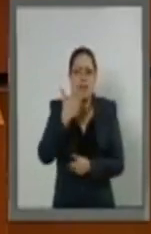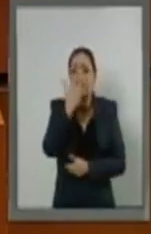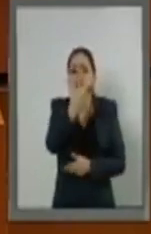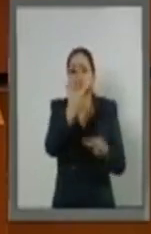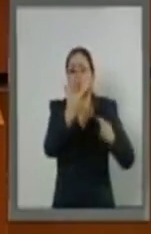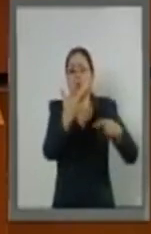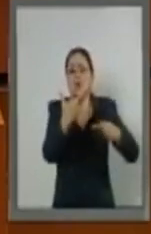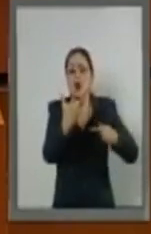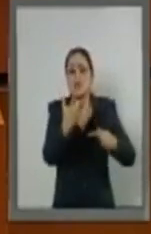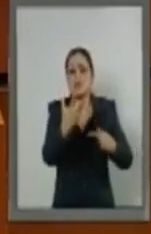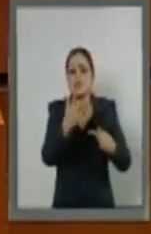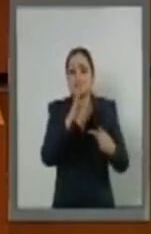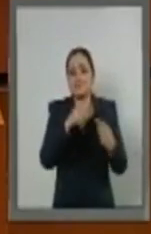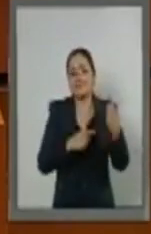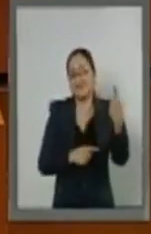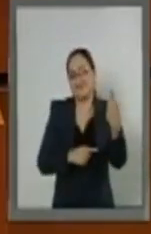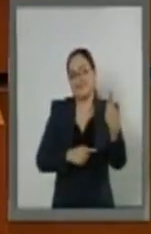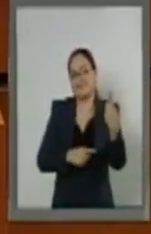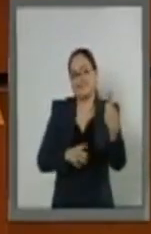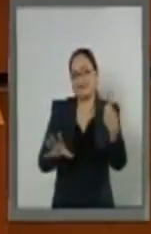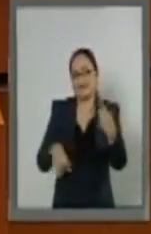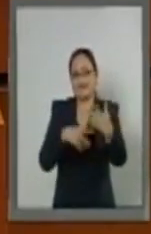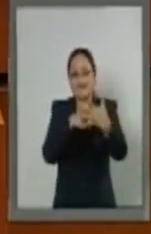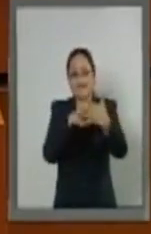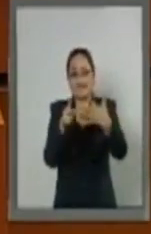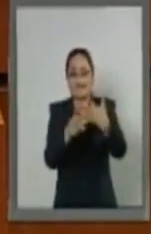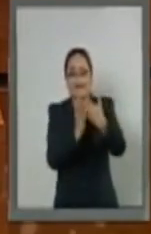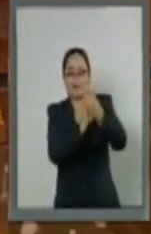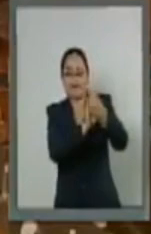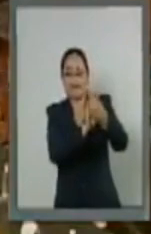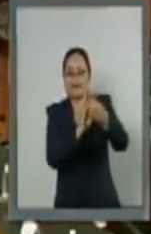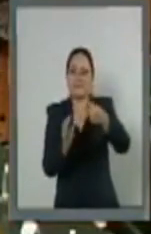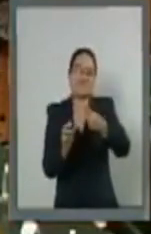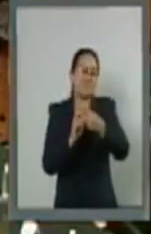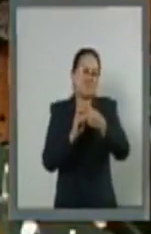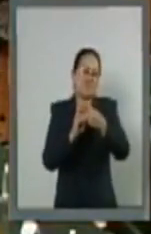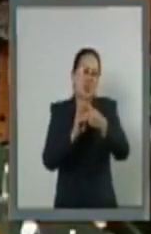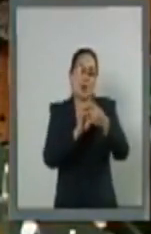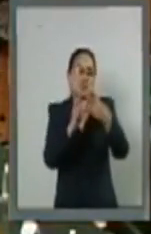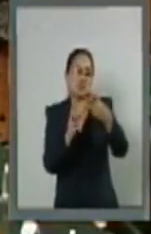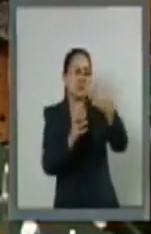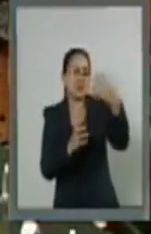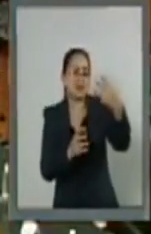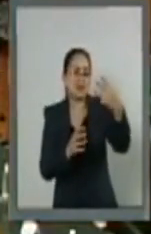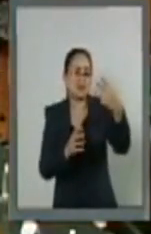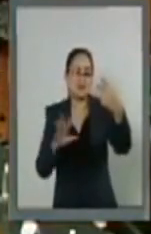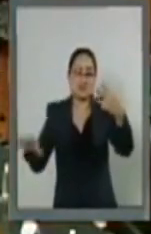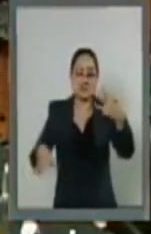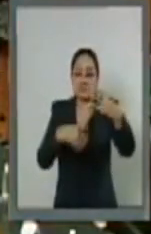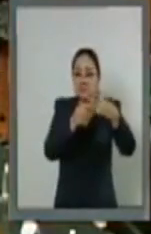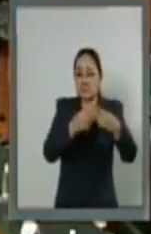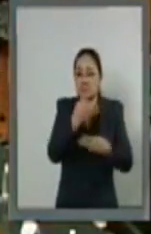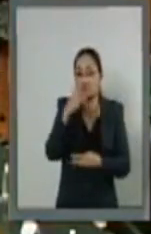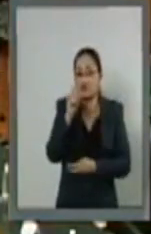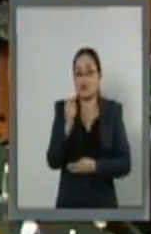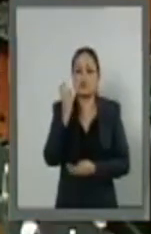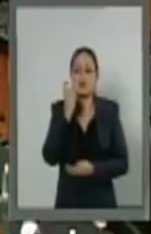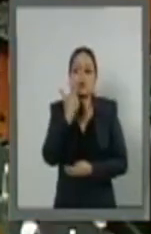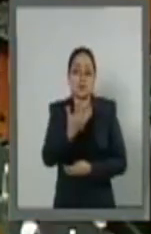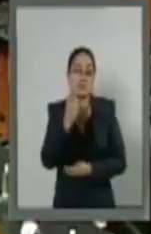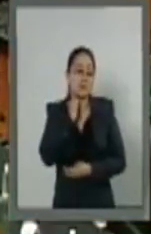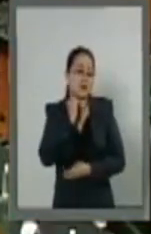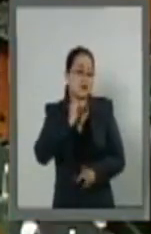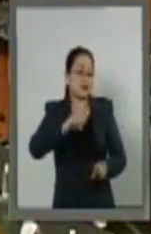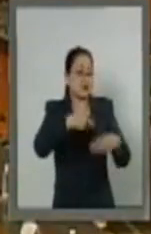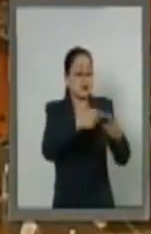por no decir a una o por no decir a tres. Senadores, les van a entregar los 128 el nombramiento